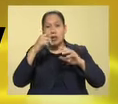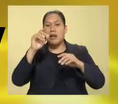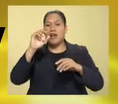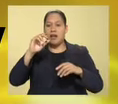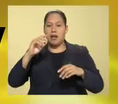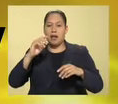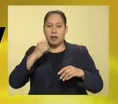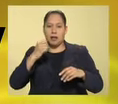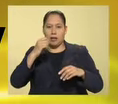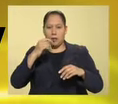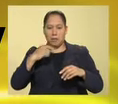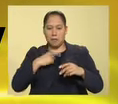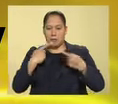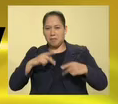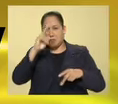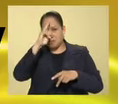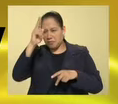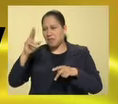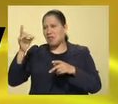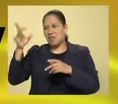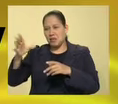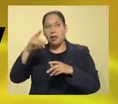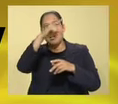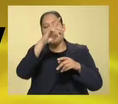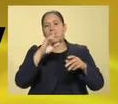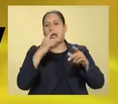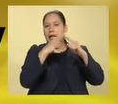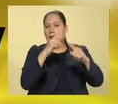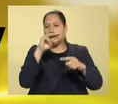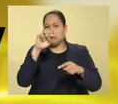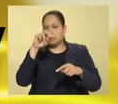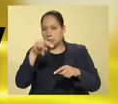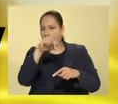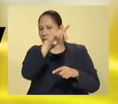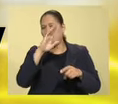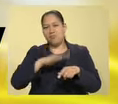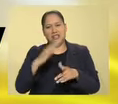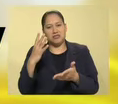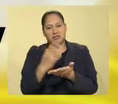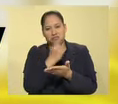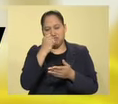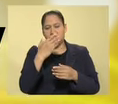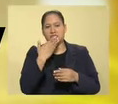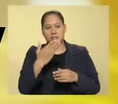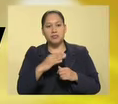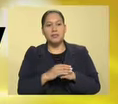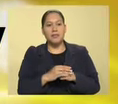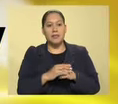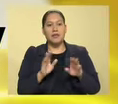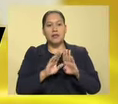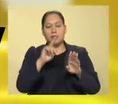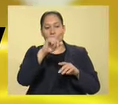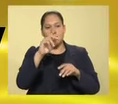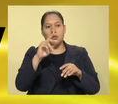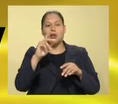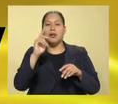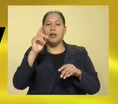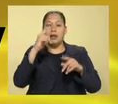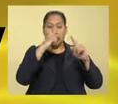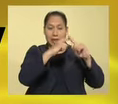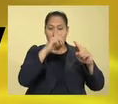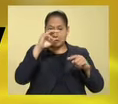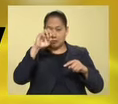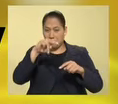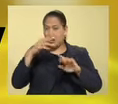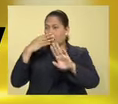muy próximamente en taquilla. Porque bueno, sabemos que ahorita son diferentes distribuidoras las que los están manejando. Es un sueño, Guajiro, llegar a ver a los X-Men